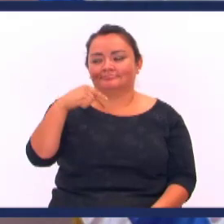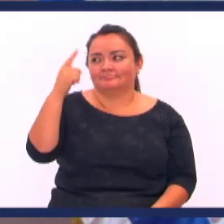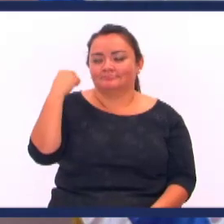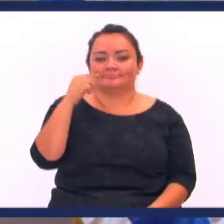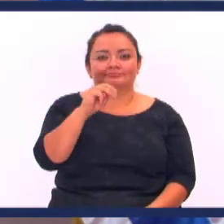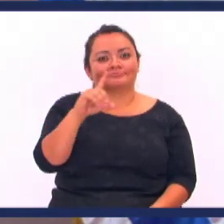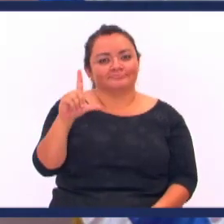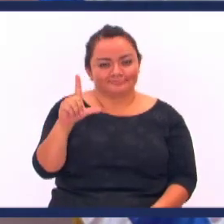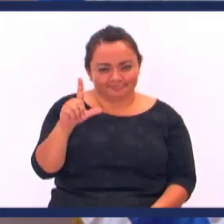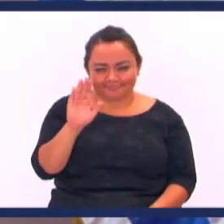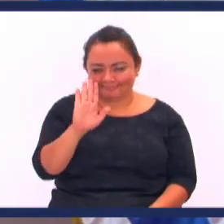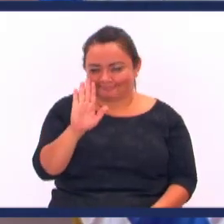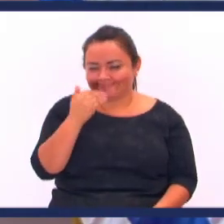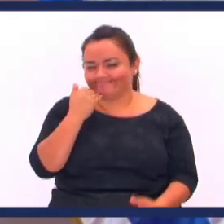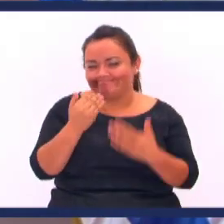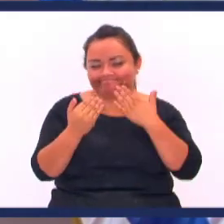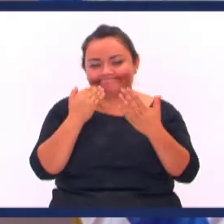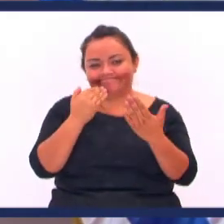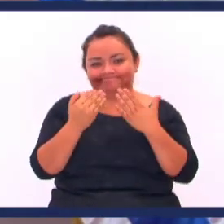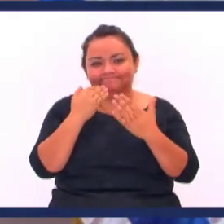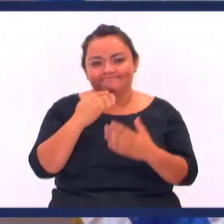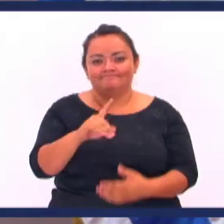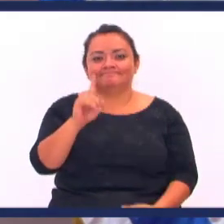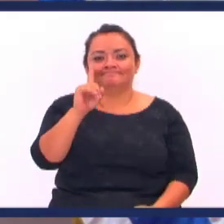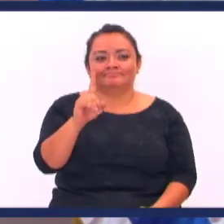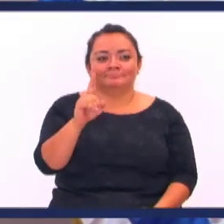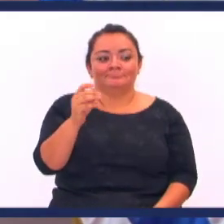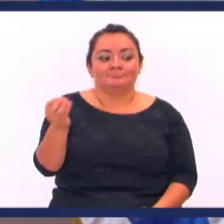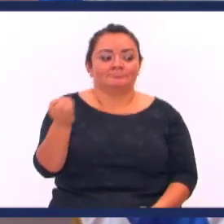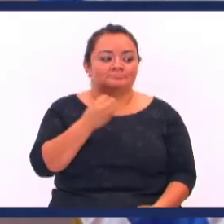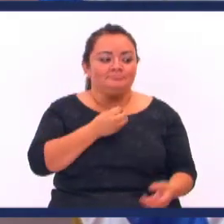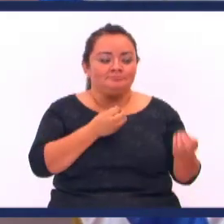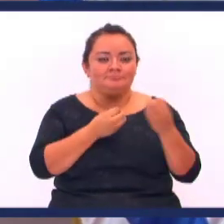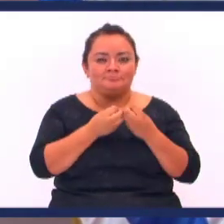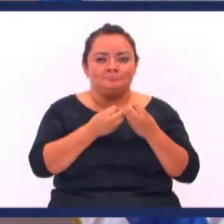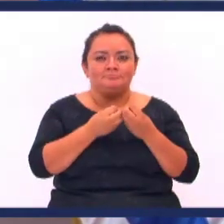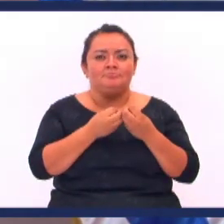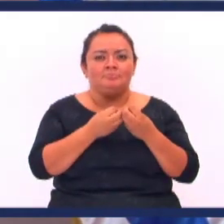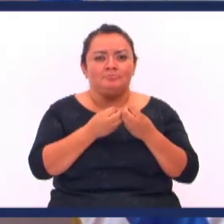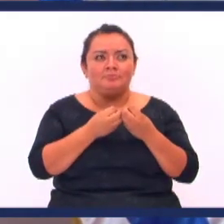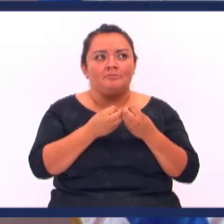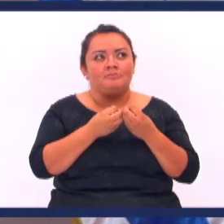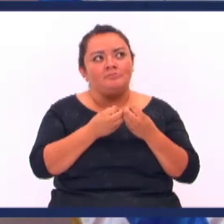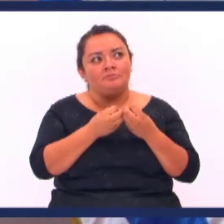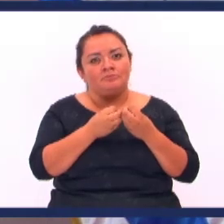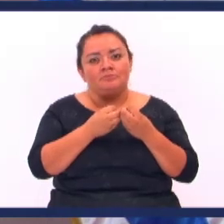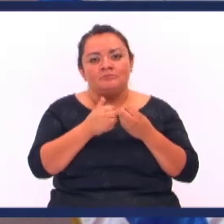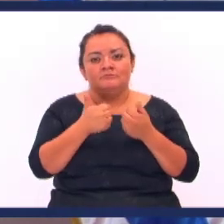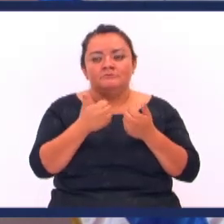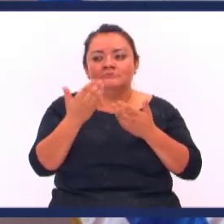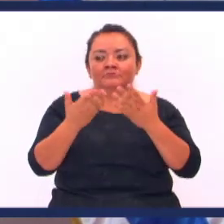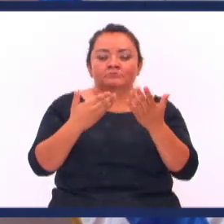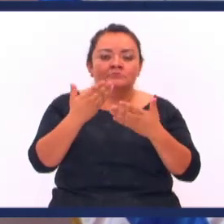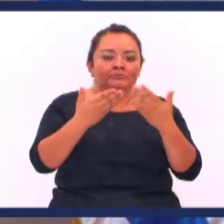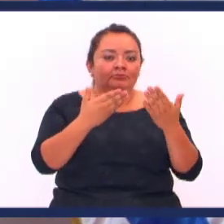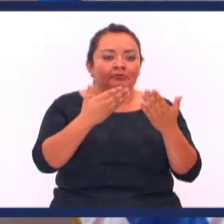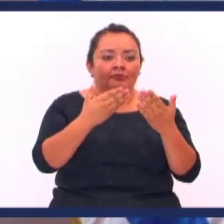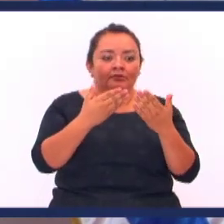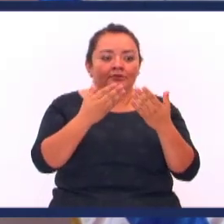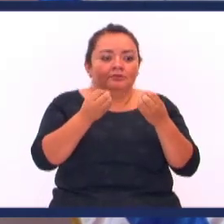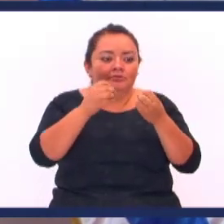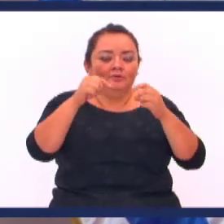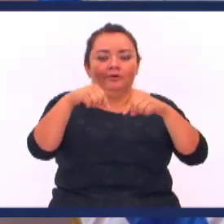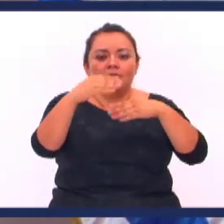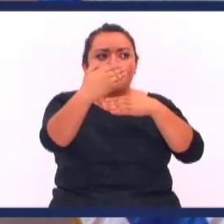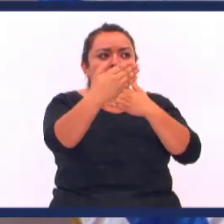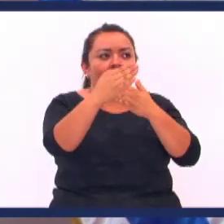En el estudio bíblico Que uno de los proveedores De la iglesia Como de otros restaurantes Se quedó a